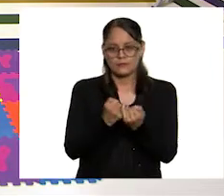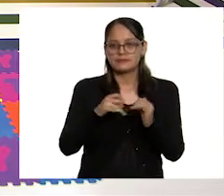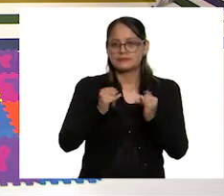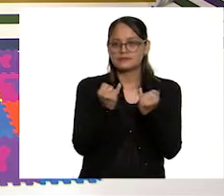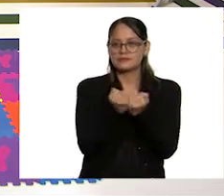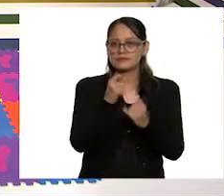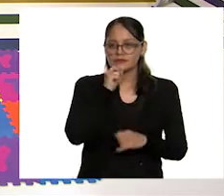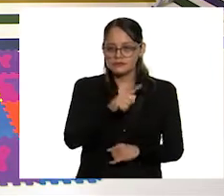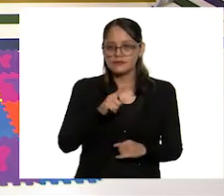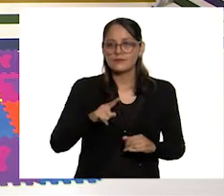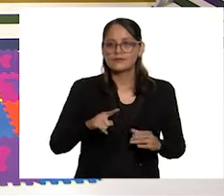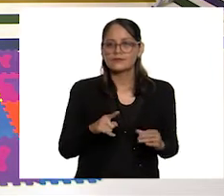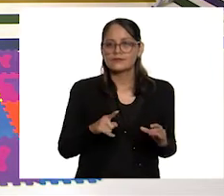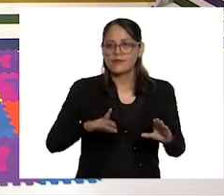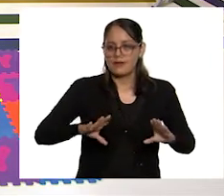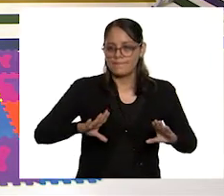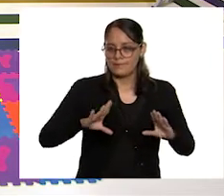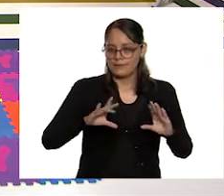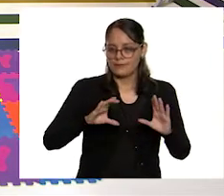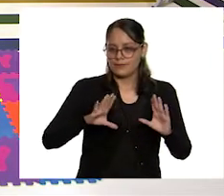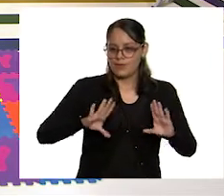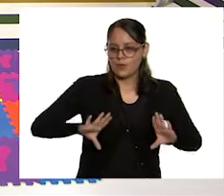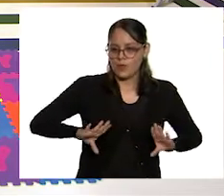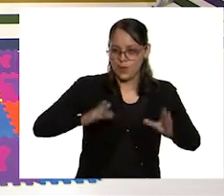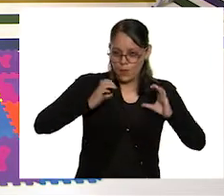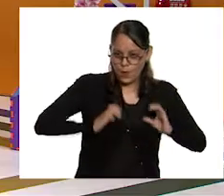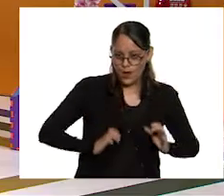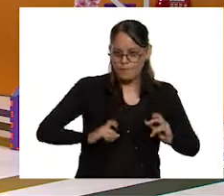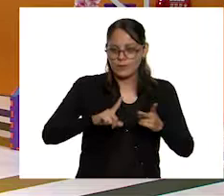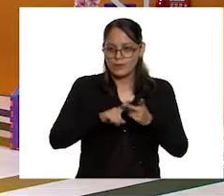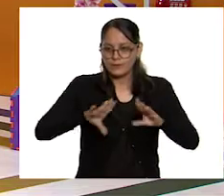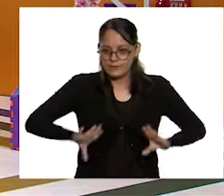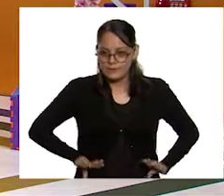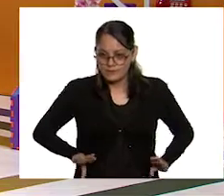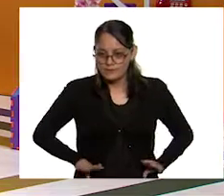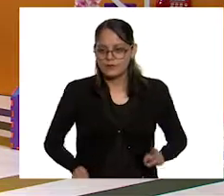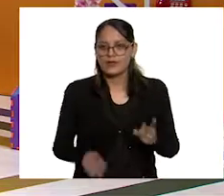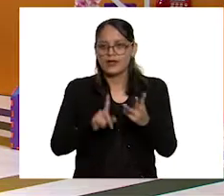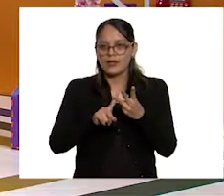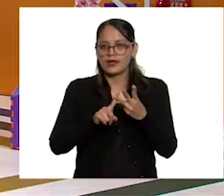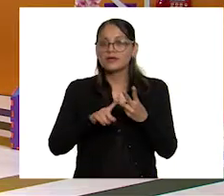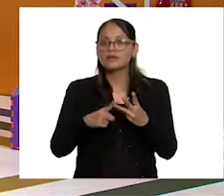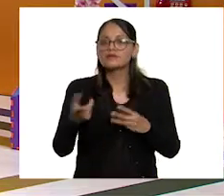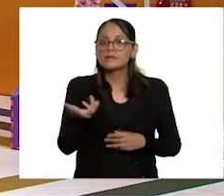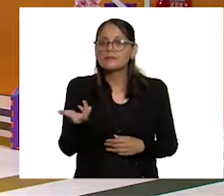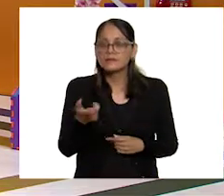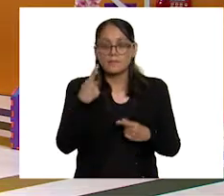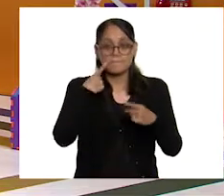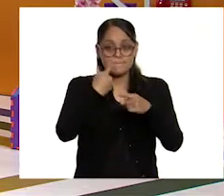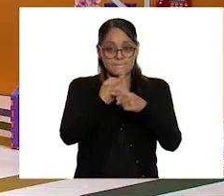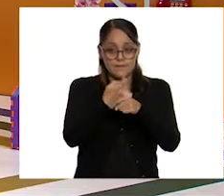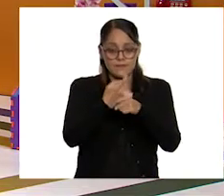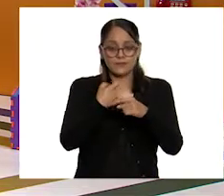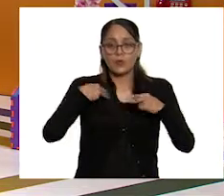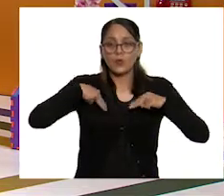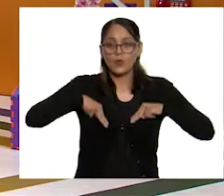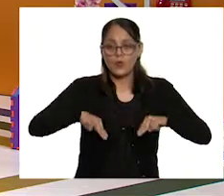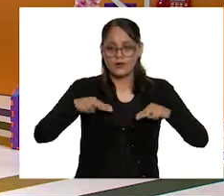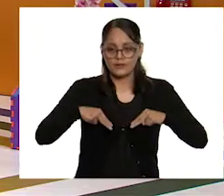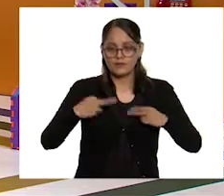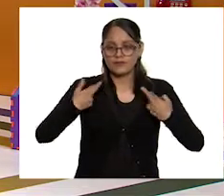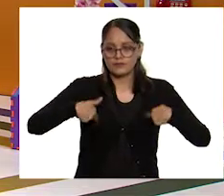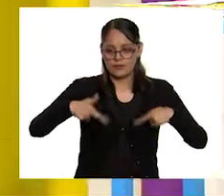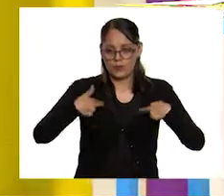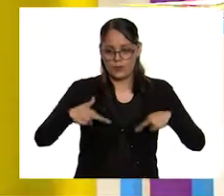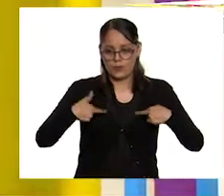características físicas, de personalidad y lo que hace. Vamos a empezar. Usan uniforme. Muy bien. Esta es